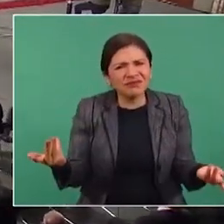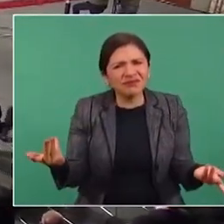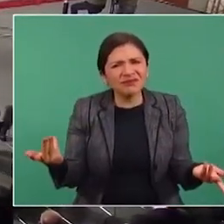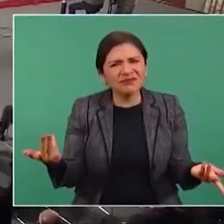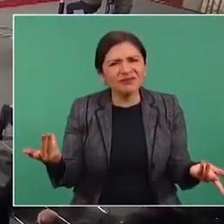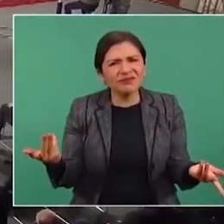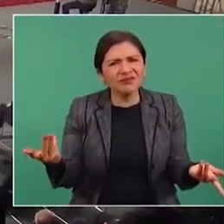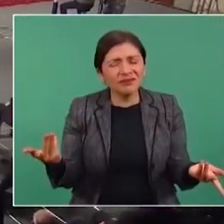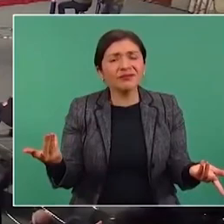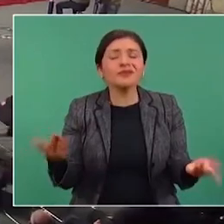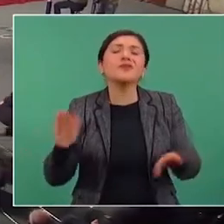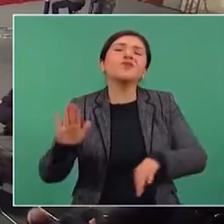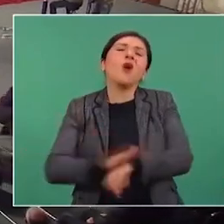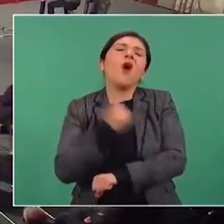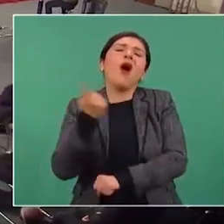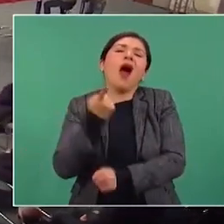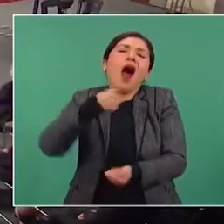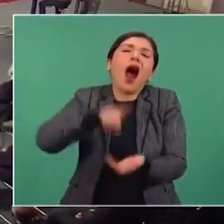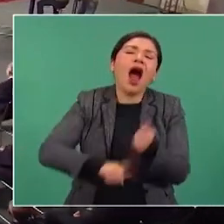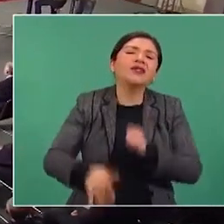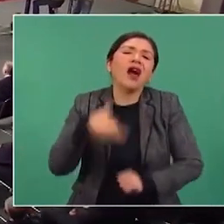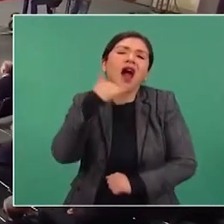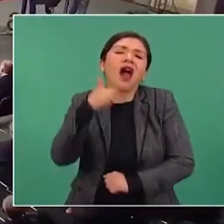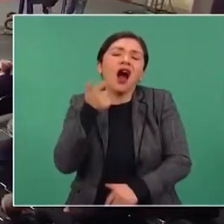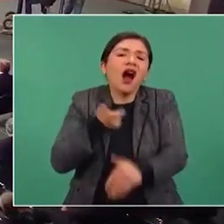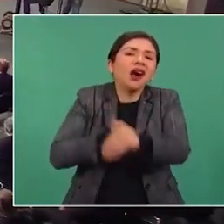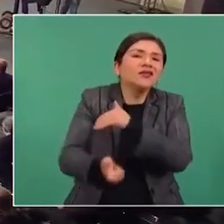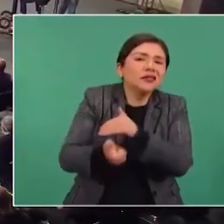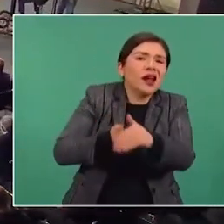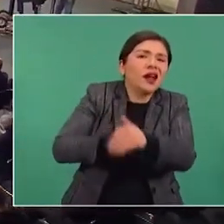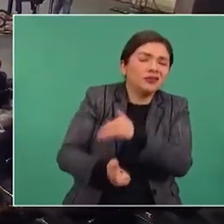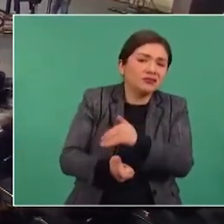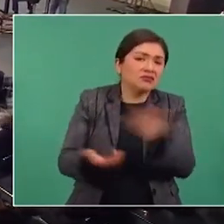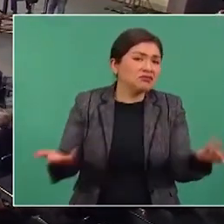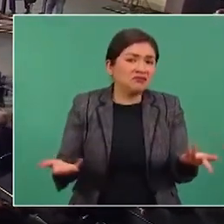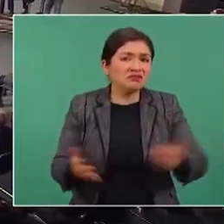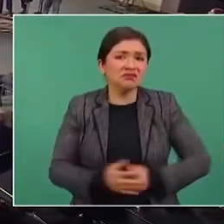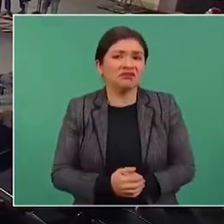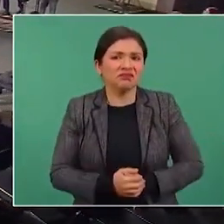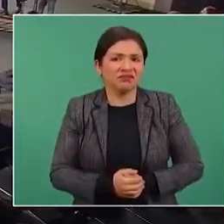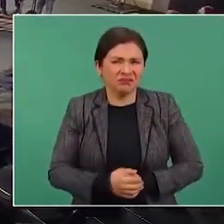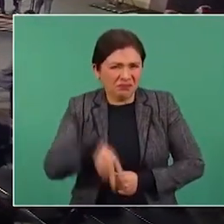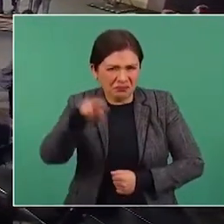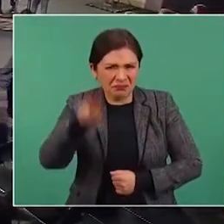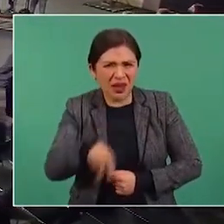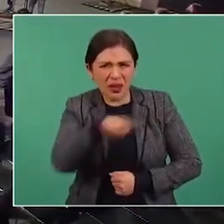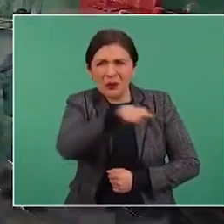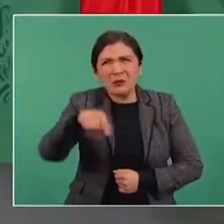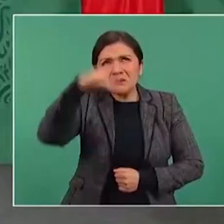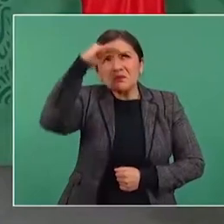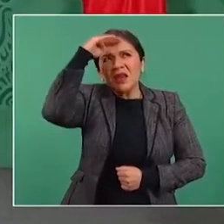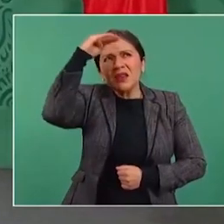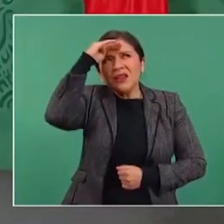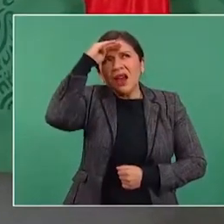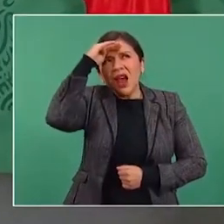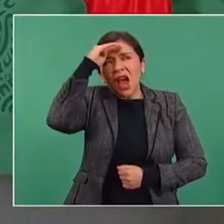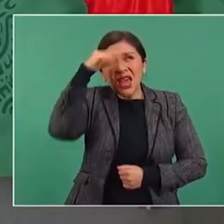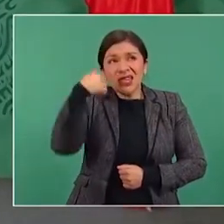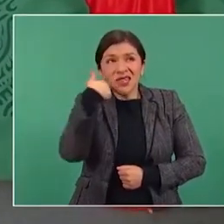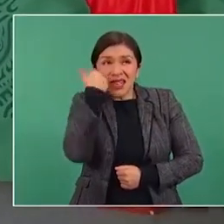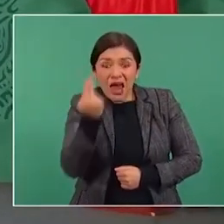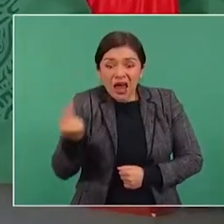Por la corrupción, porque no les importaba, aunque parezca increíble, extraer petróleo